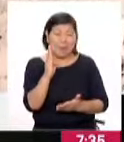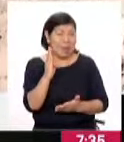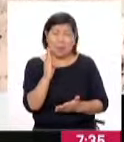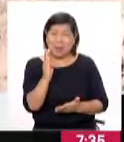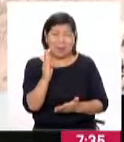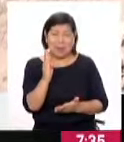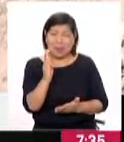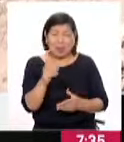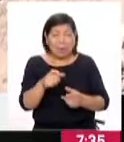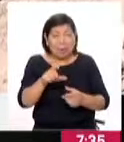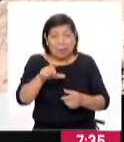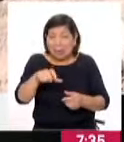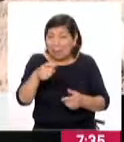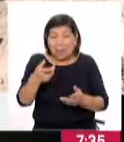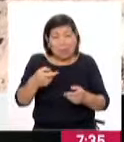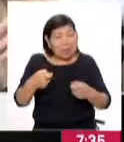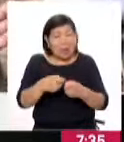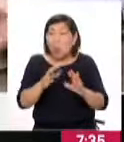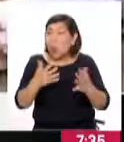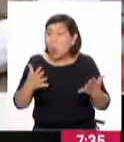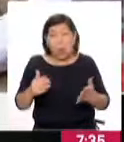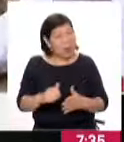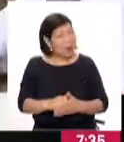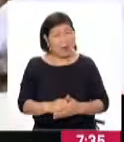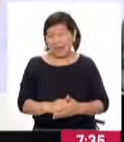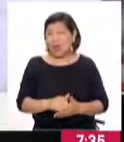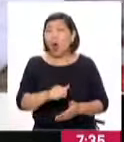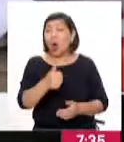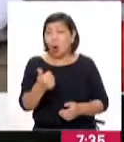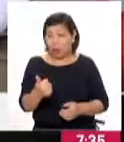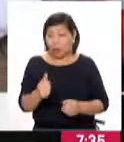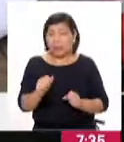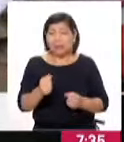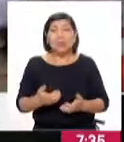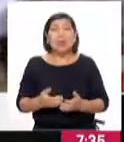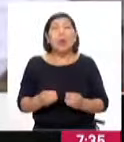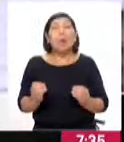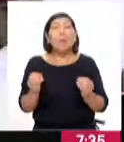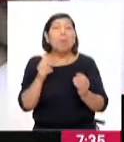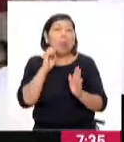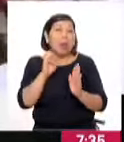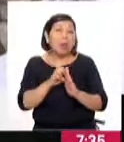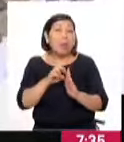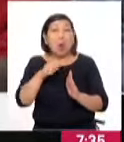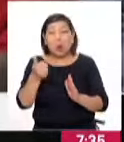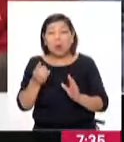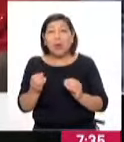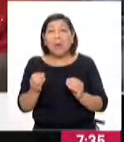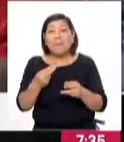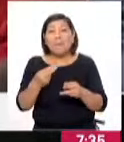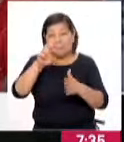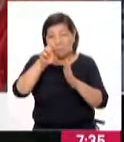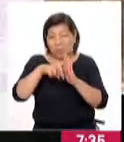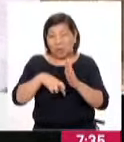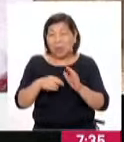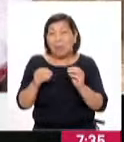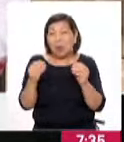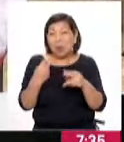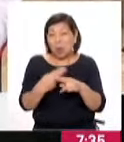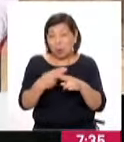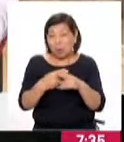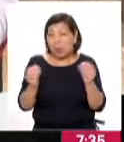cuentan con una tarjeta multirred. Sin embargo, los otros programas sociales como Juntos, el 60%